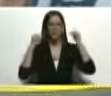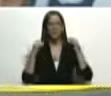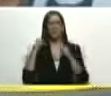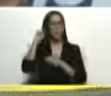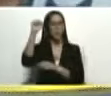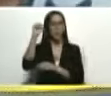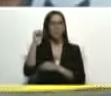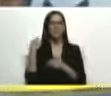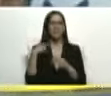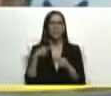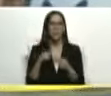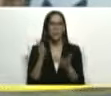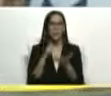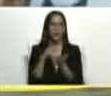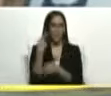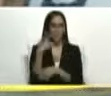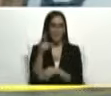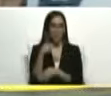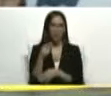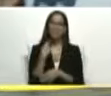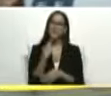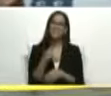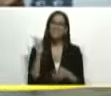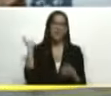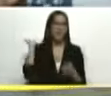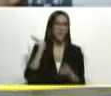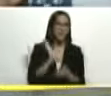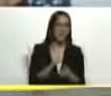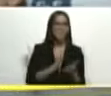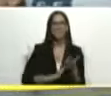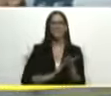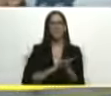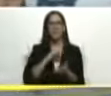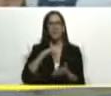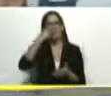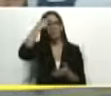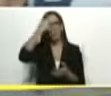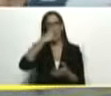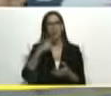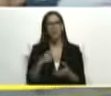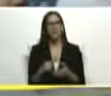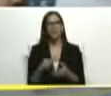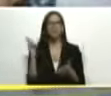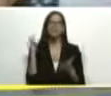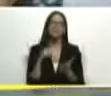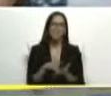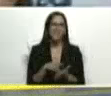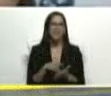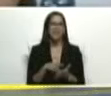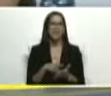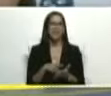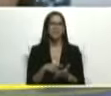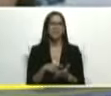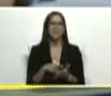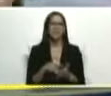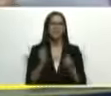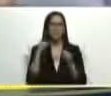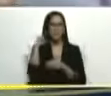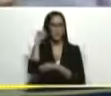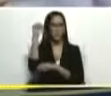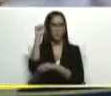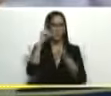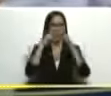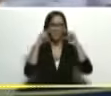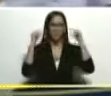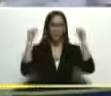cada vez que llega a una parroquia dicen ahí vienen las soluciones de nuestro pueblo llega super bigote en la cava